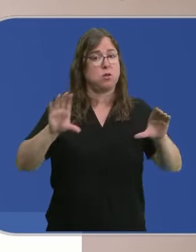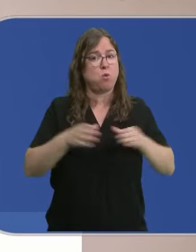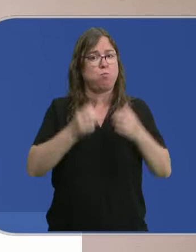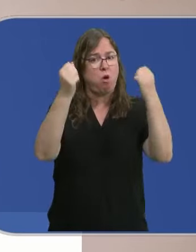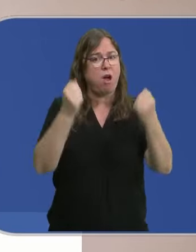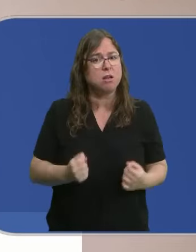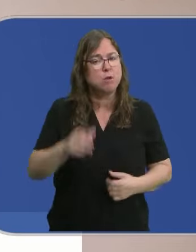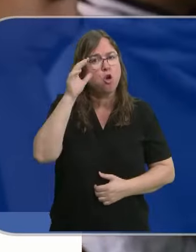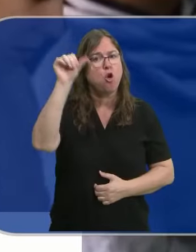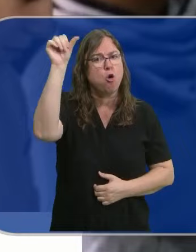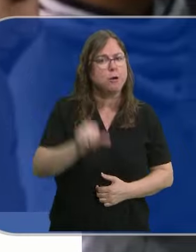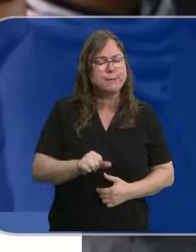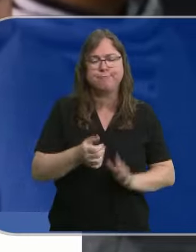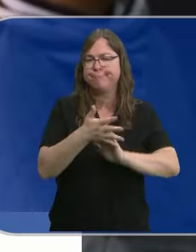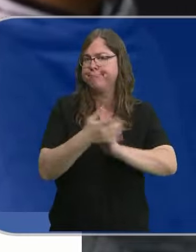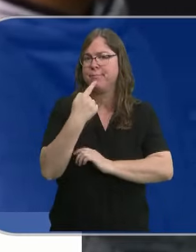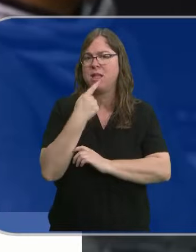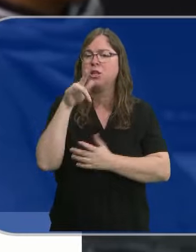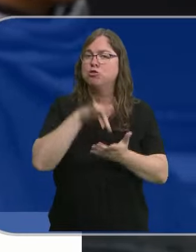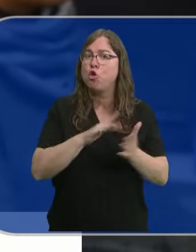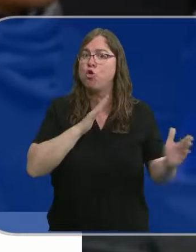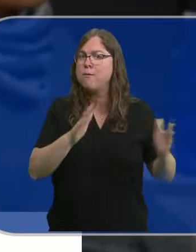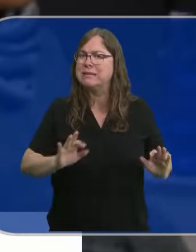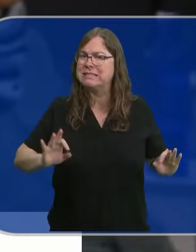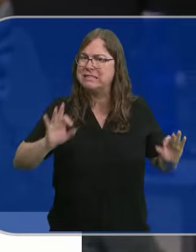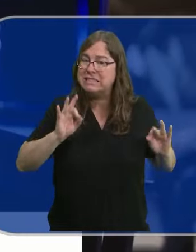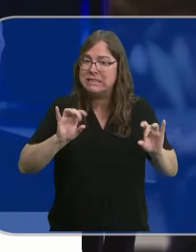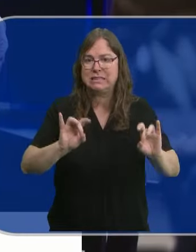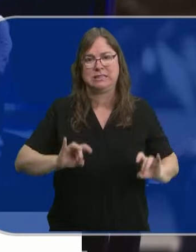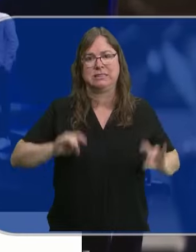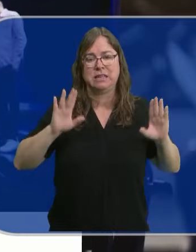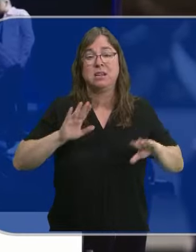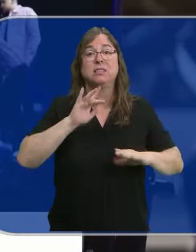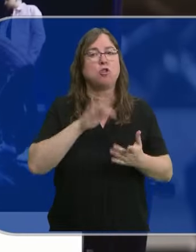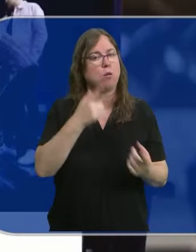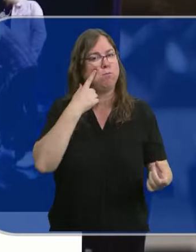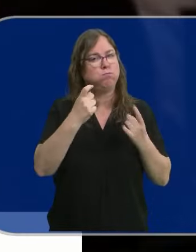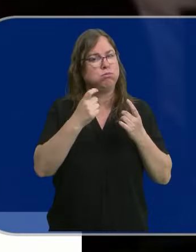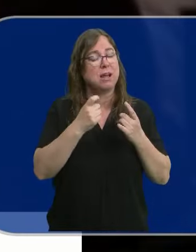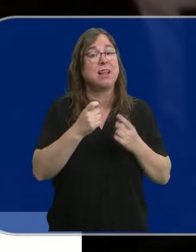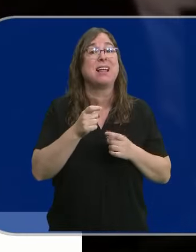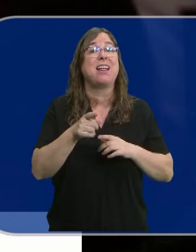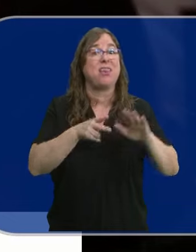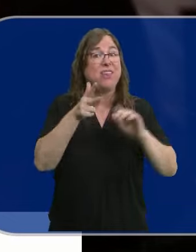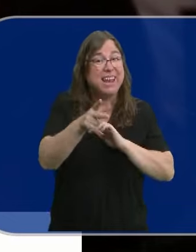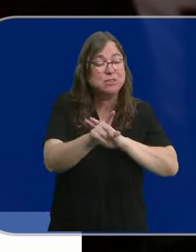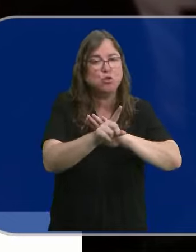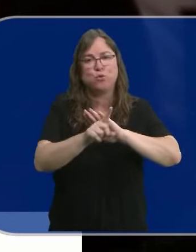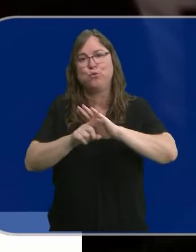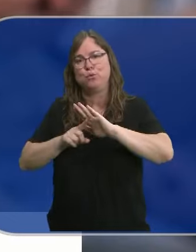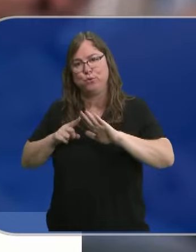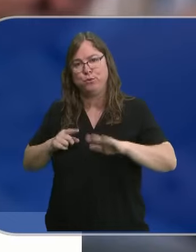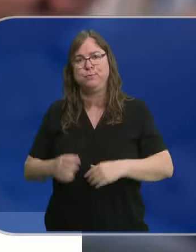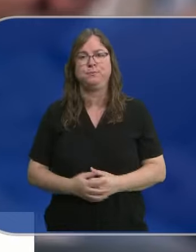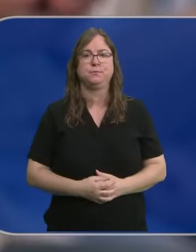forman parte ya de este observatorio subrayan que estamos en un momento particularmente crítico donde se está produciendo una regresión en estos